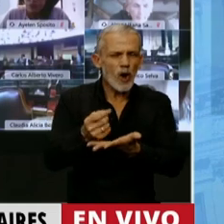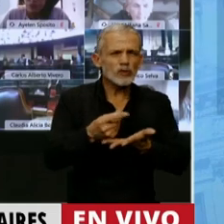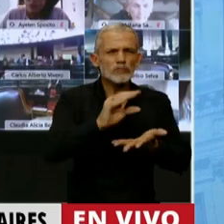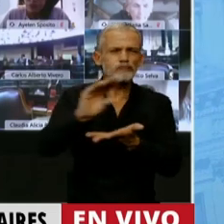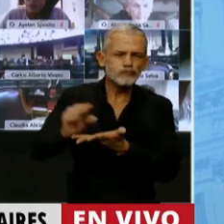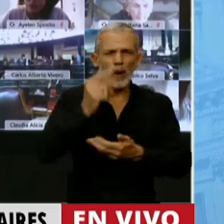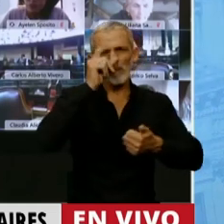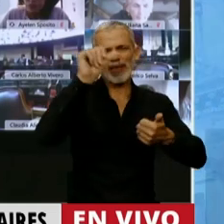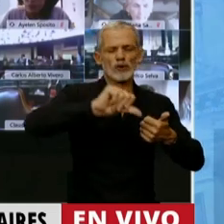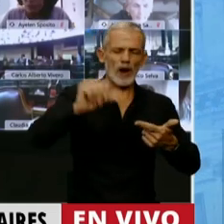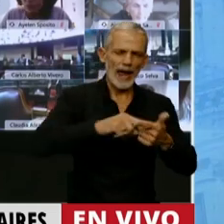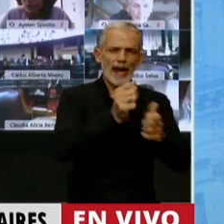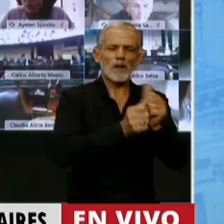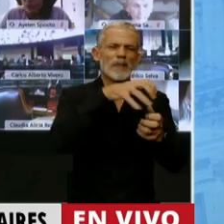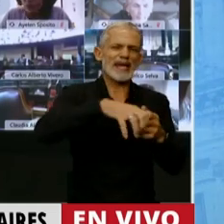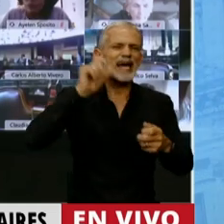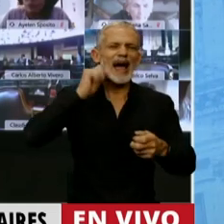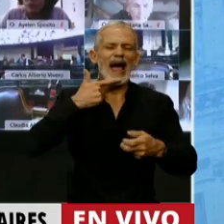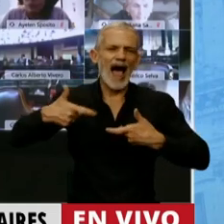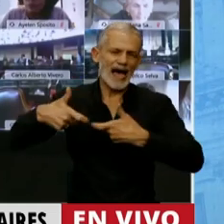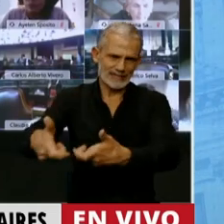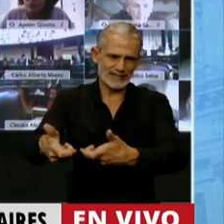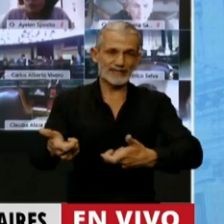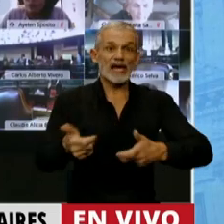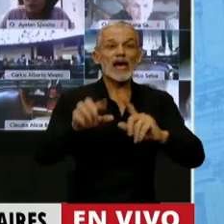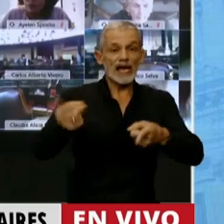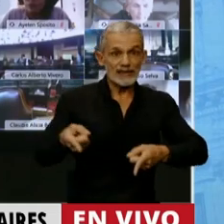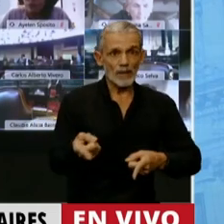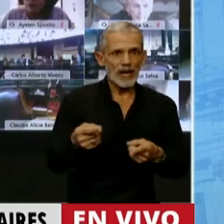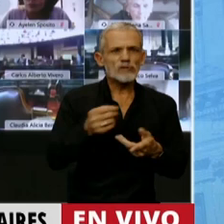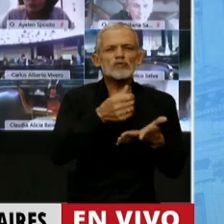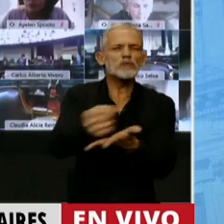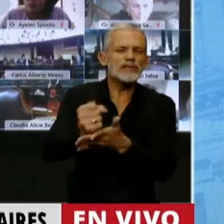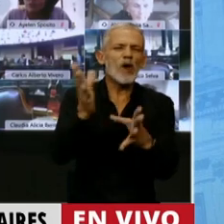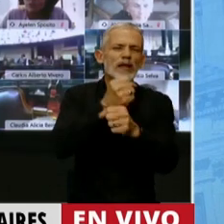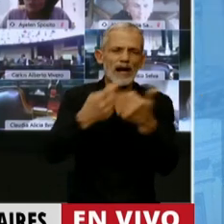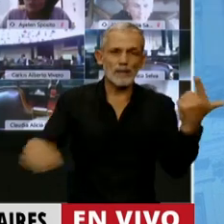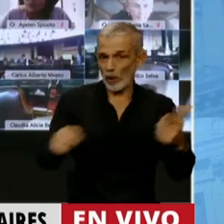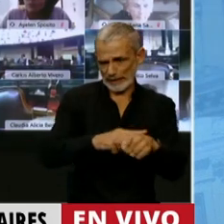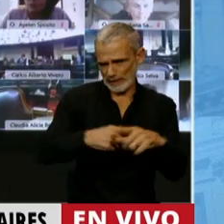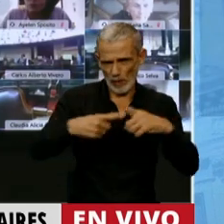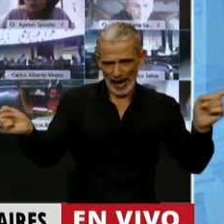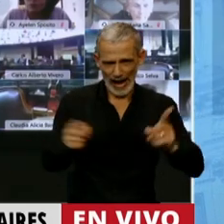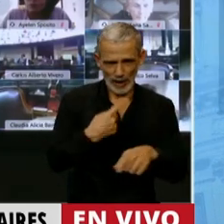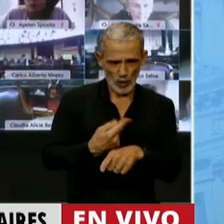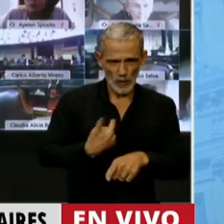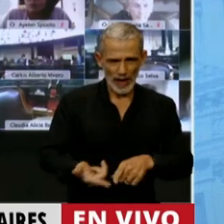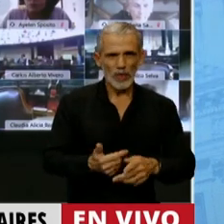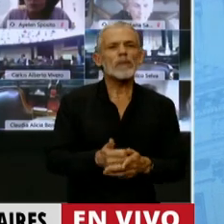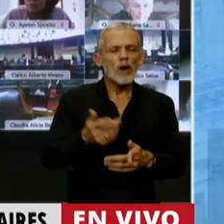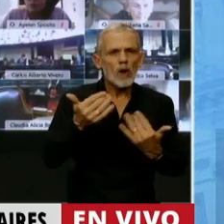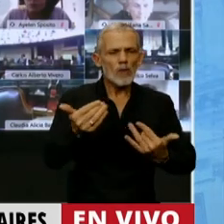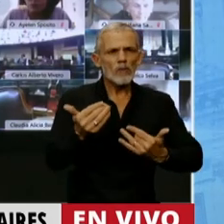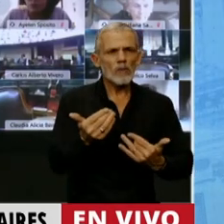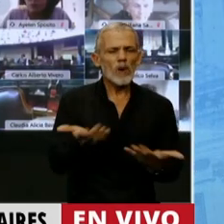petroleras y a las gasíferas, además de los subsidios al transporte, además no tengo tiempo para dedicarme a eso, lo